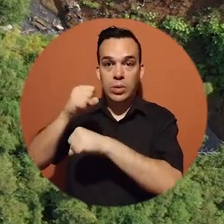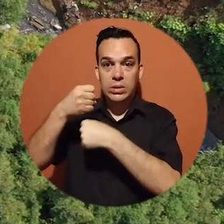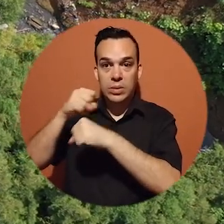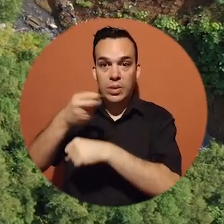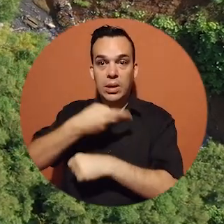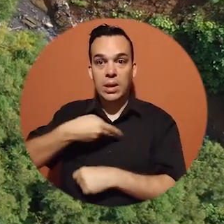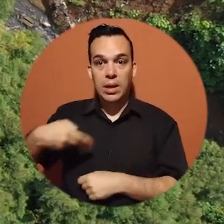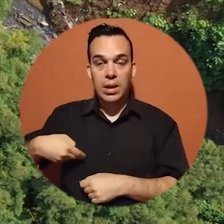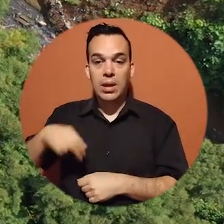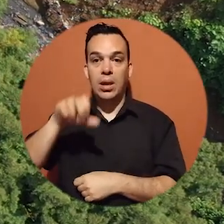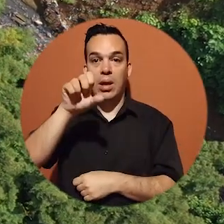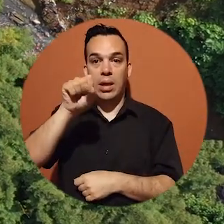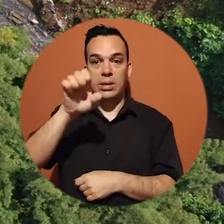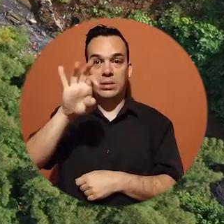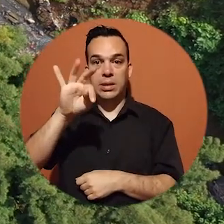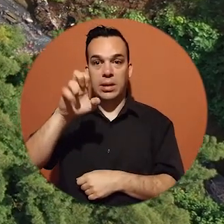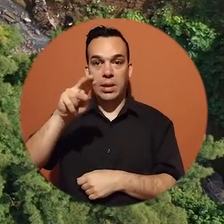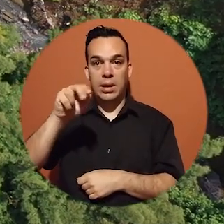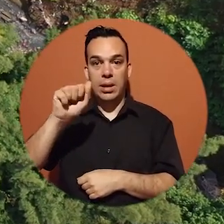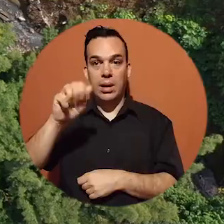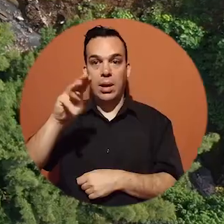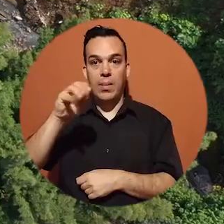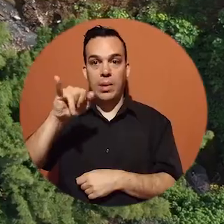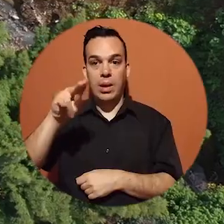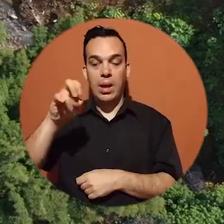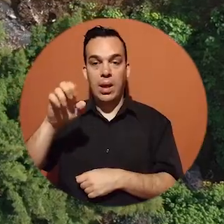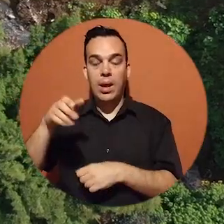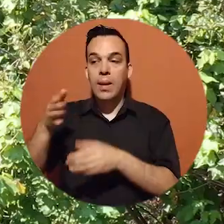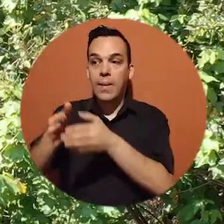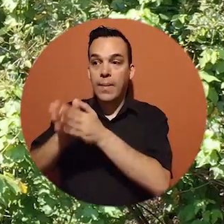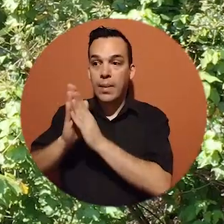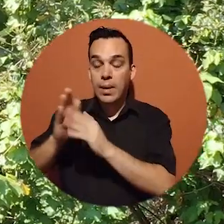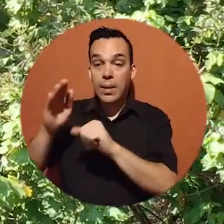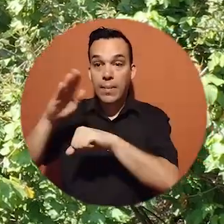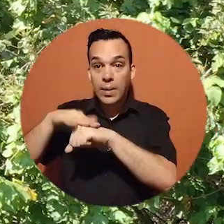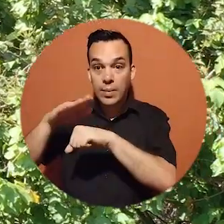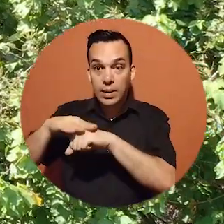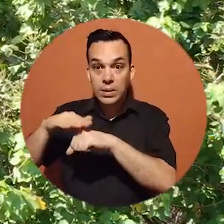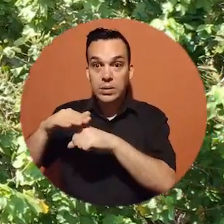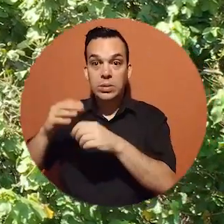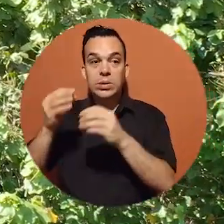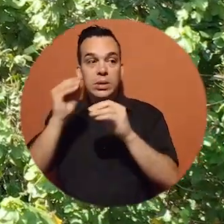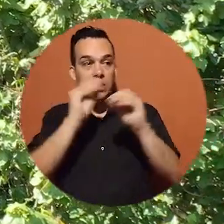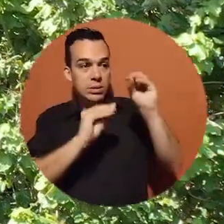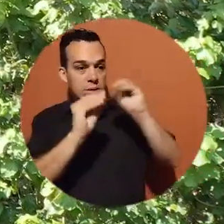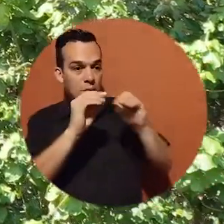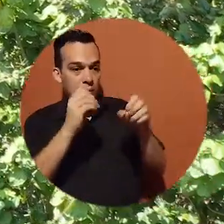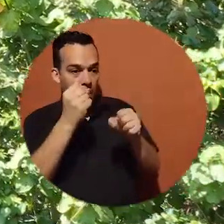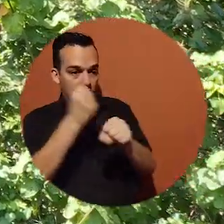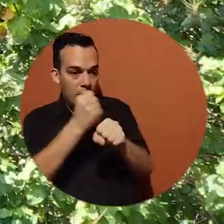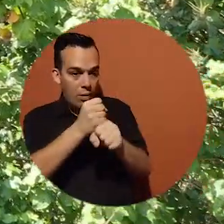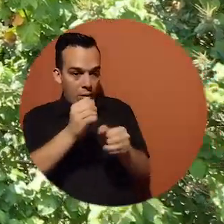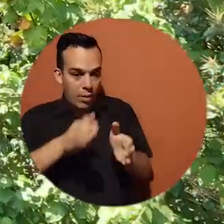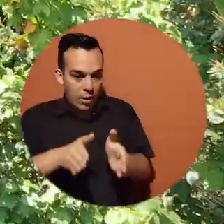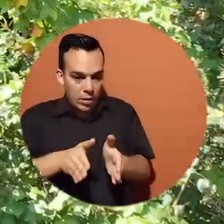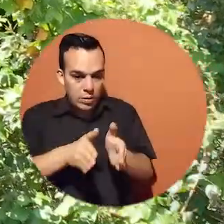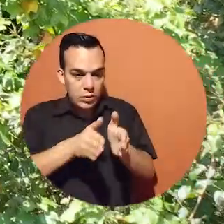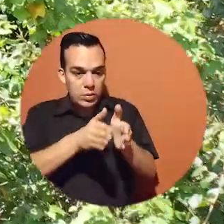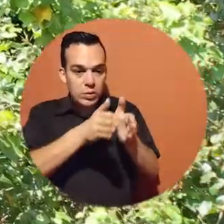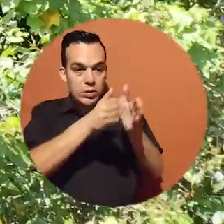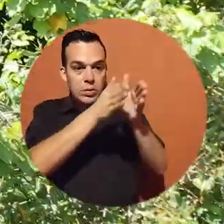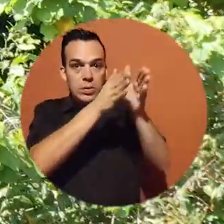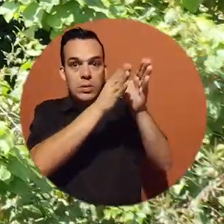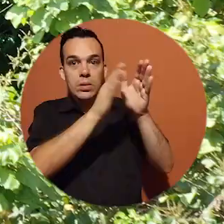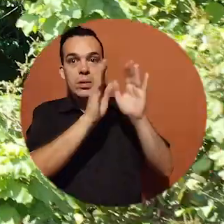permisos adecuados ante instituciones como CETENA, MINADE, se lograron los permisos para hacer esta obra de estabilización. En este